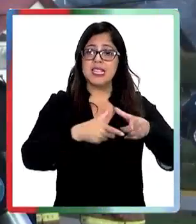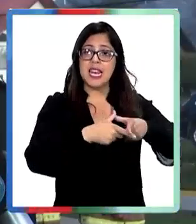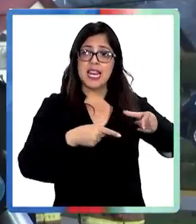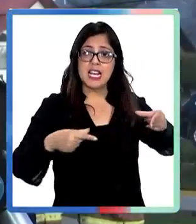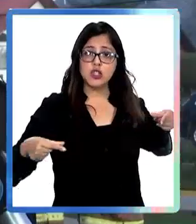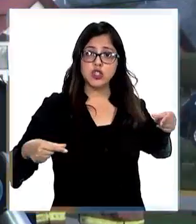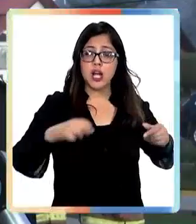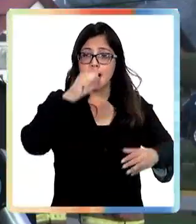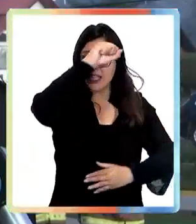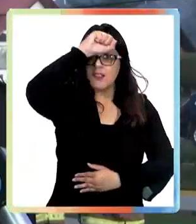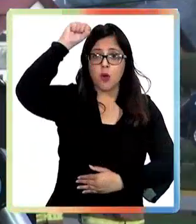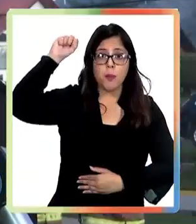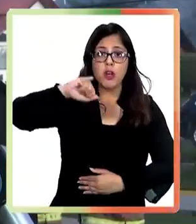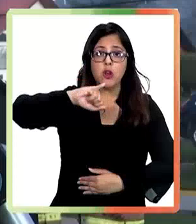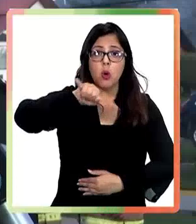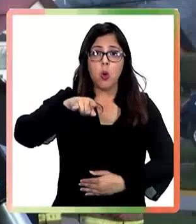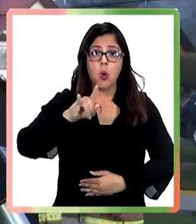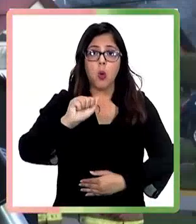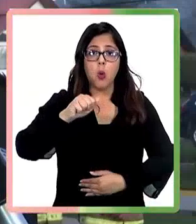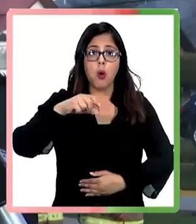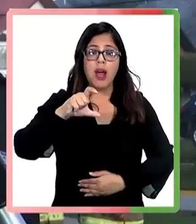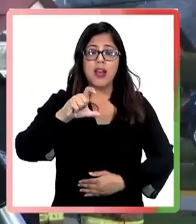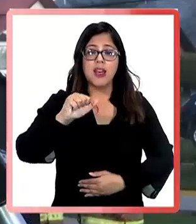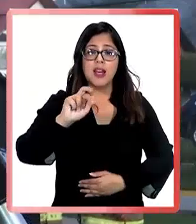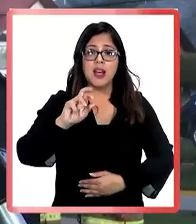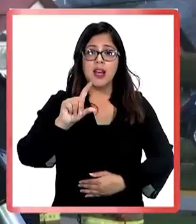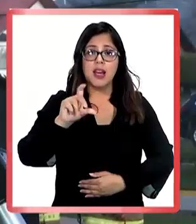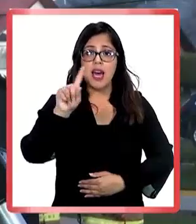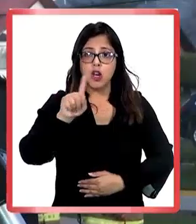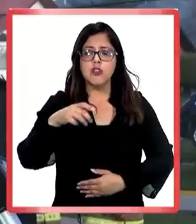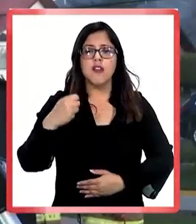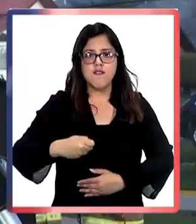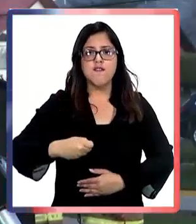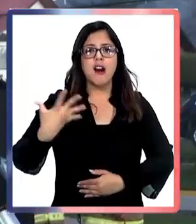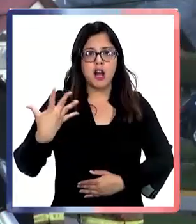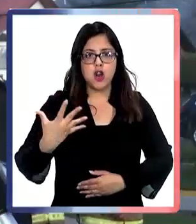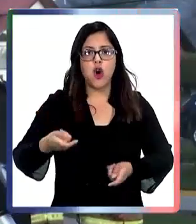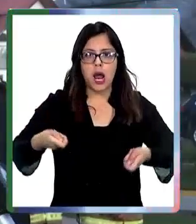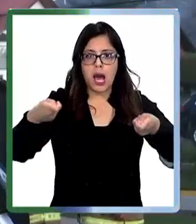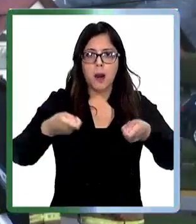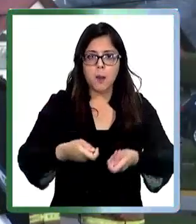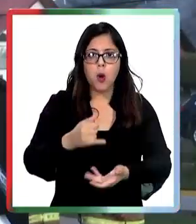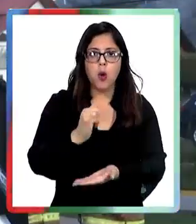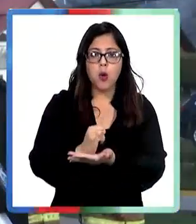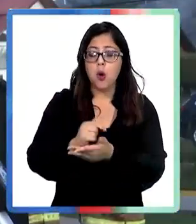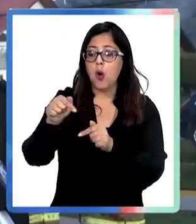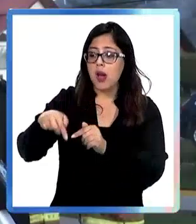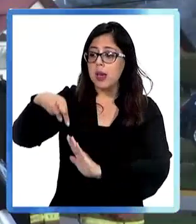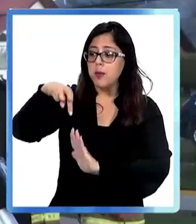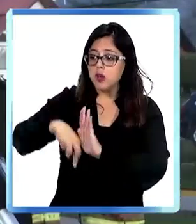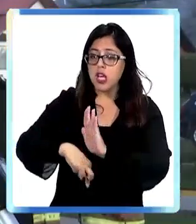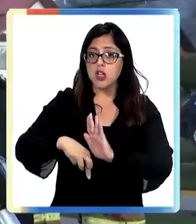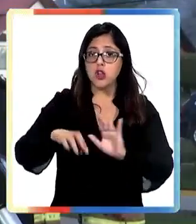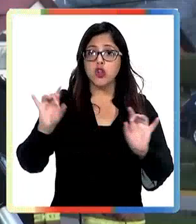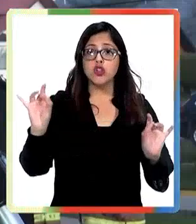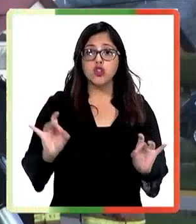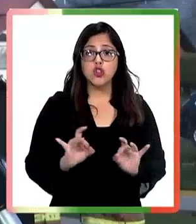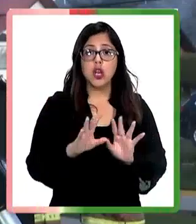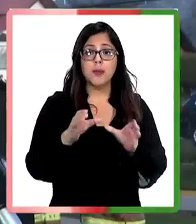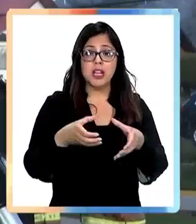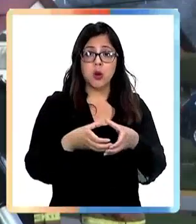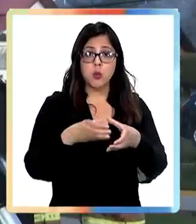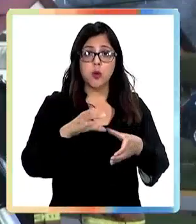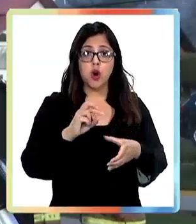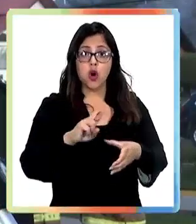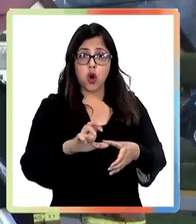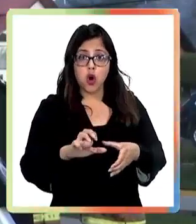equipo de Corea actuales, sino que viene desde el pasado, que como dicen sus palabras, pudo día concretar, entregando la felicidad a